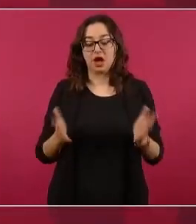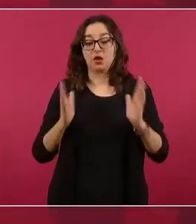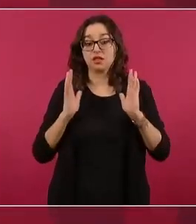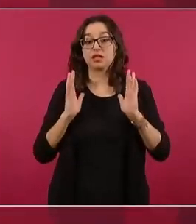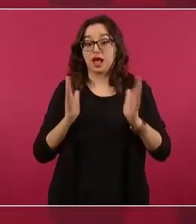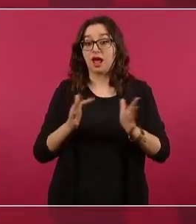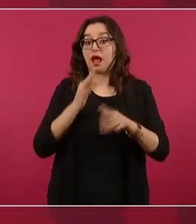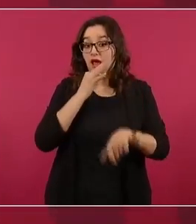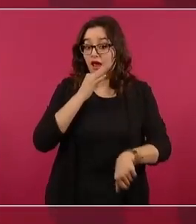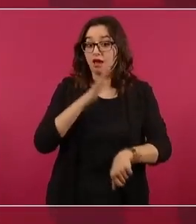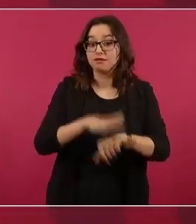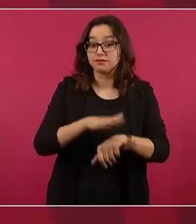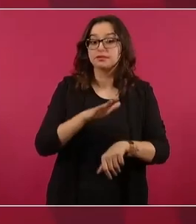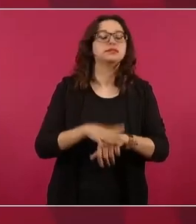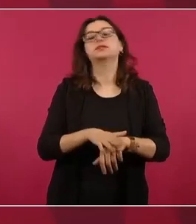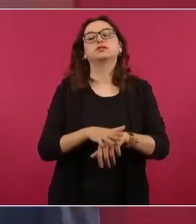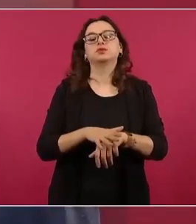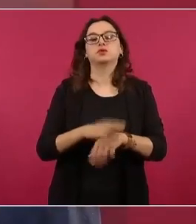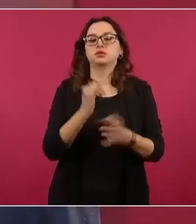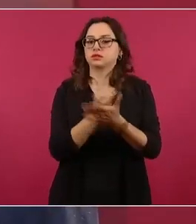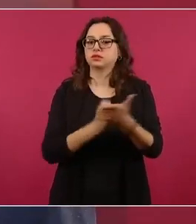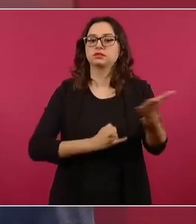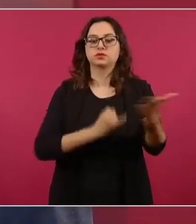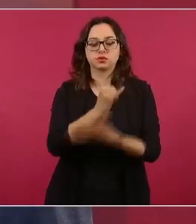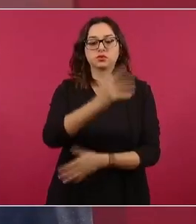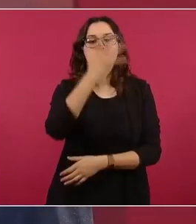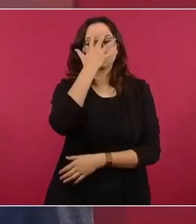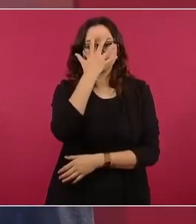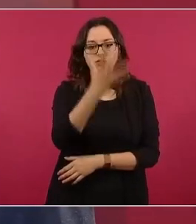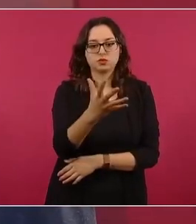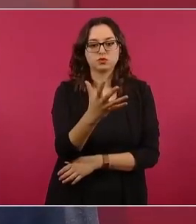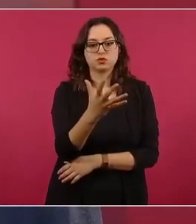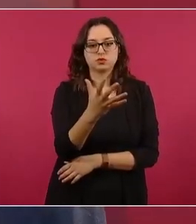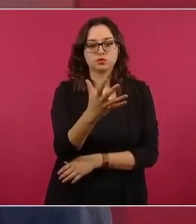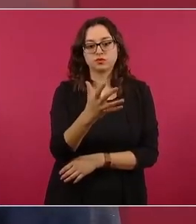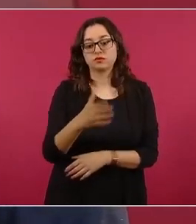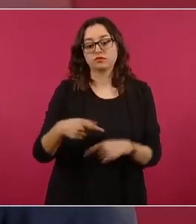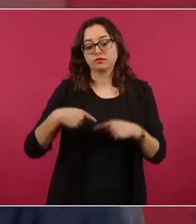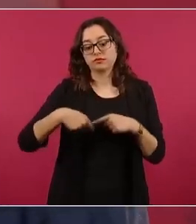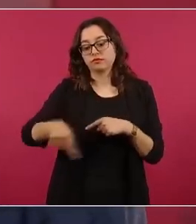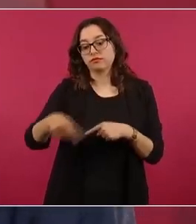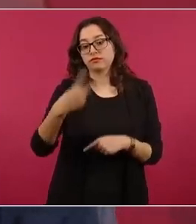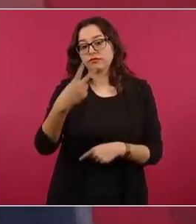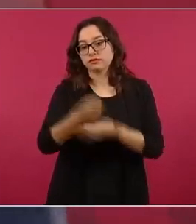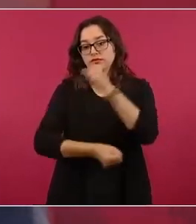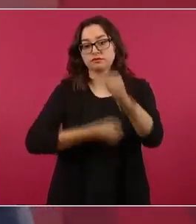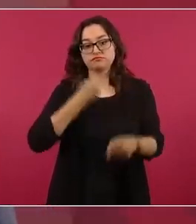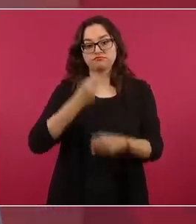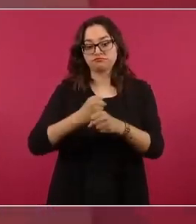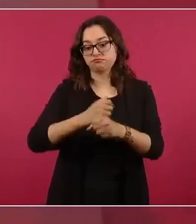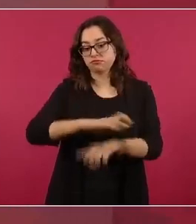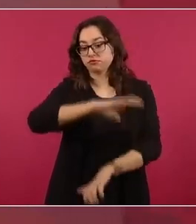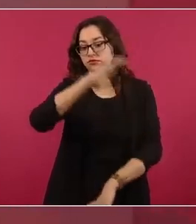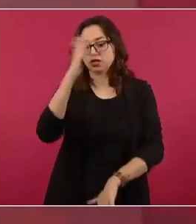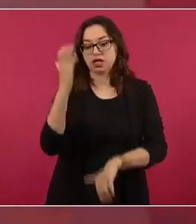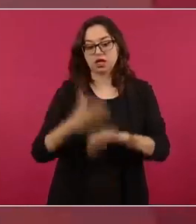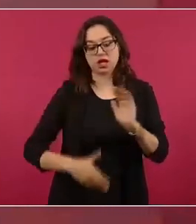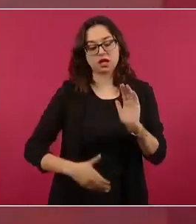En definitiva, terminando el mandato, me retiro,